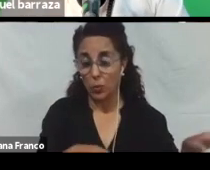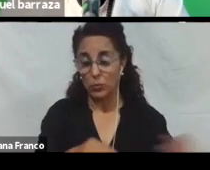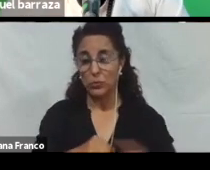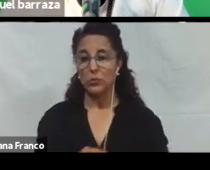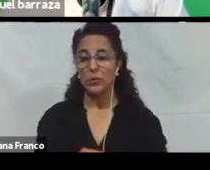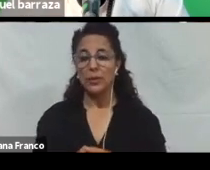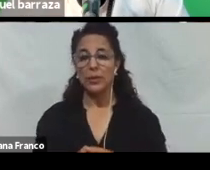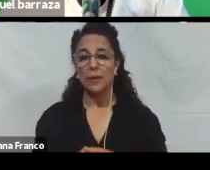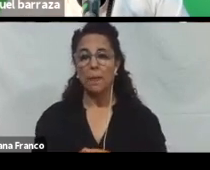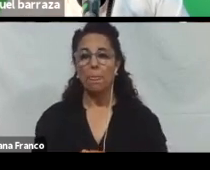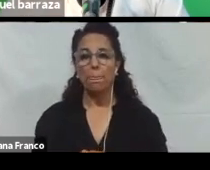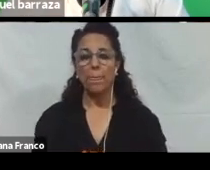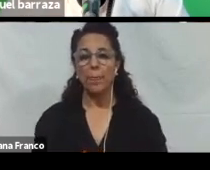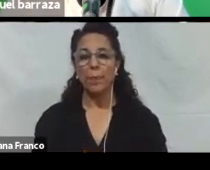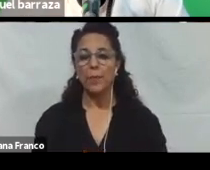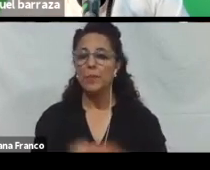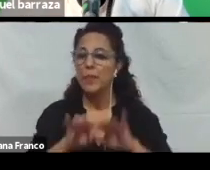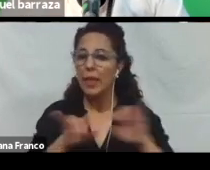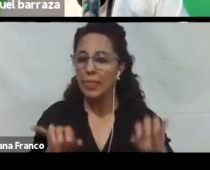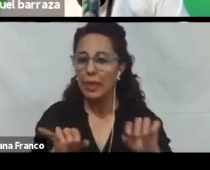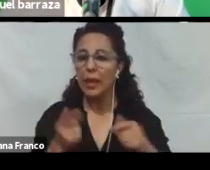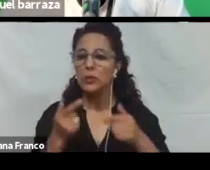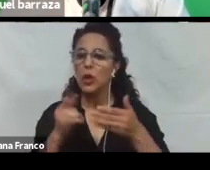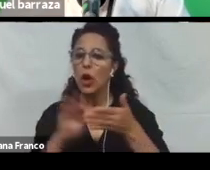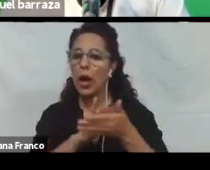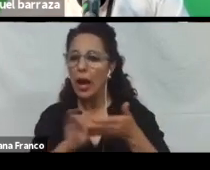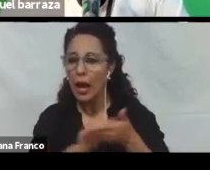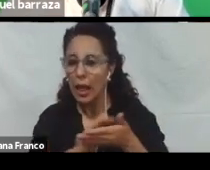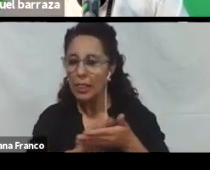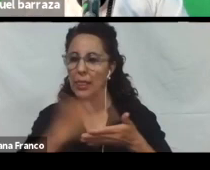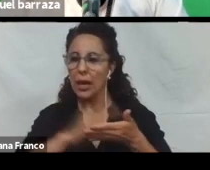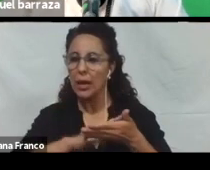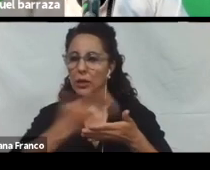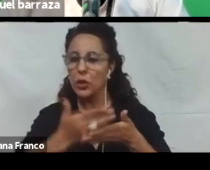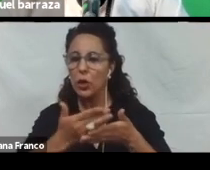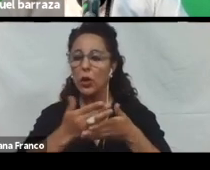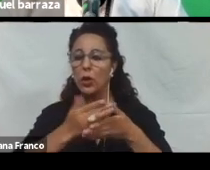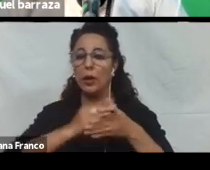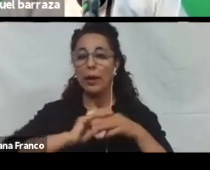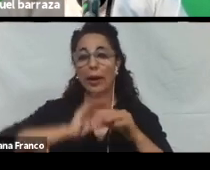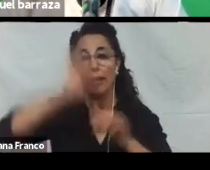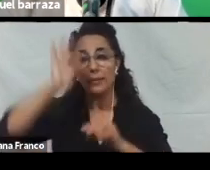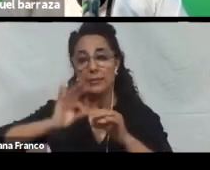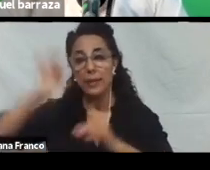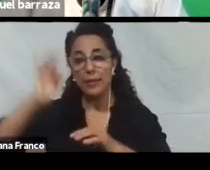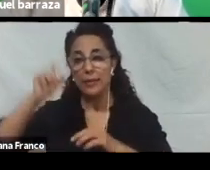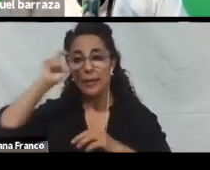Editor. De texto. Un calendario. Unas estadísticas. Para saber. Con tus alumnos.